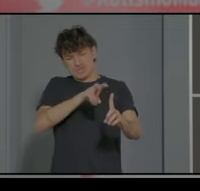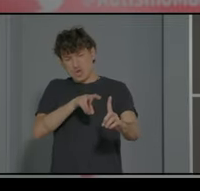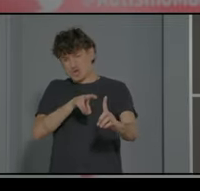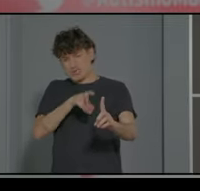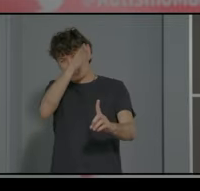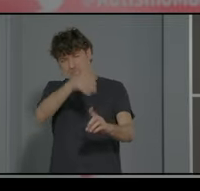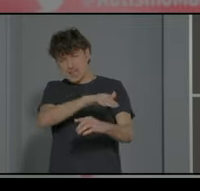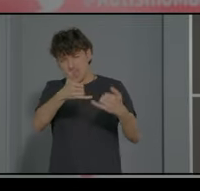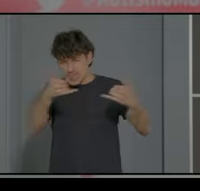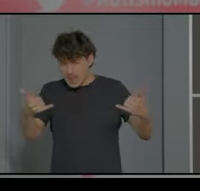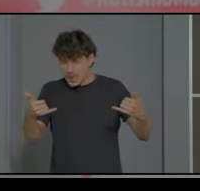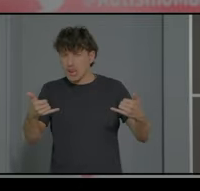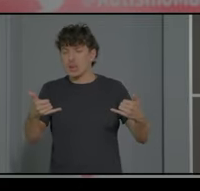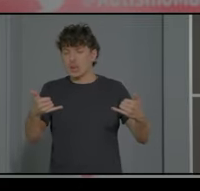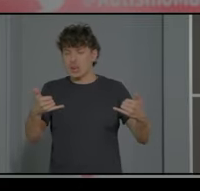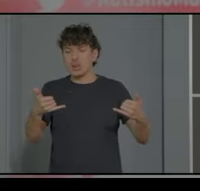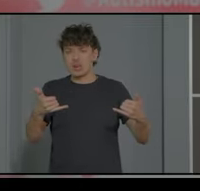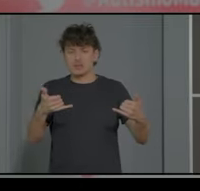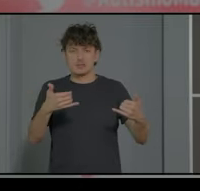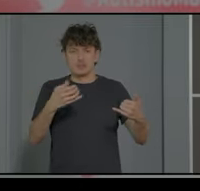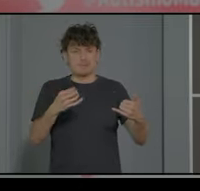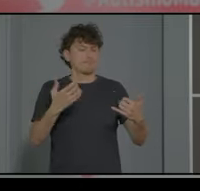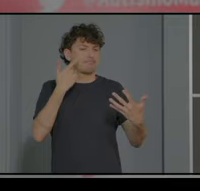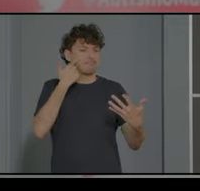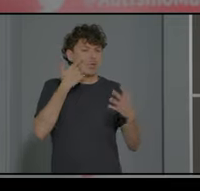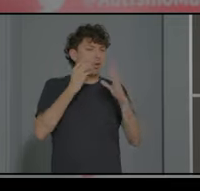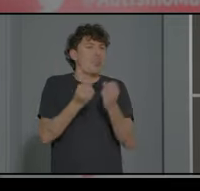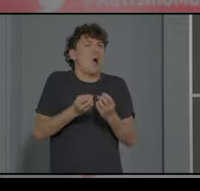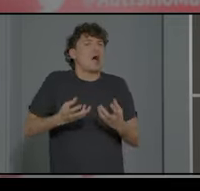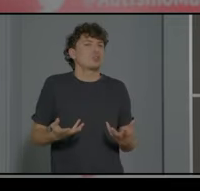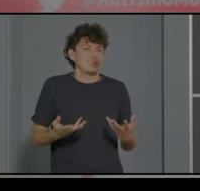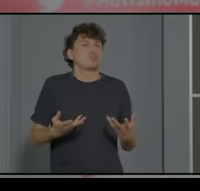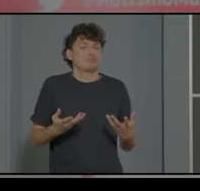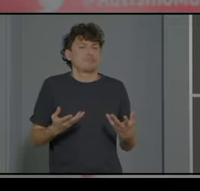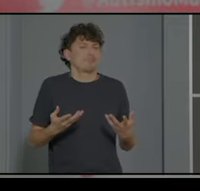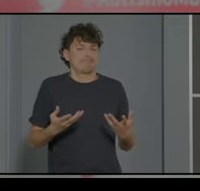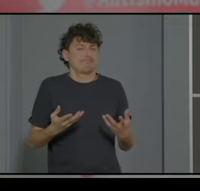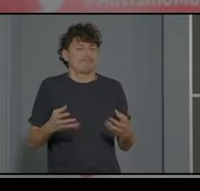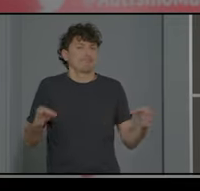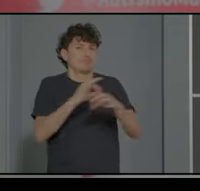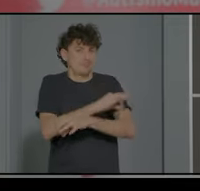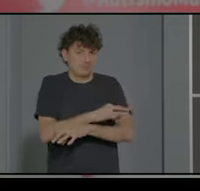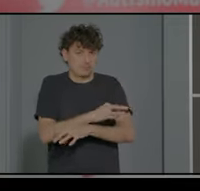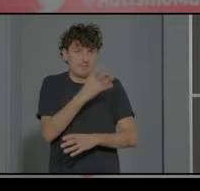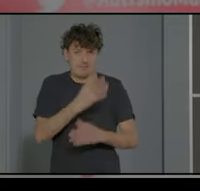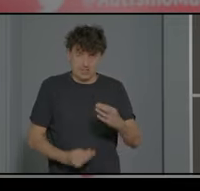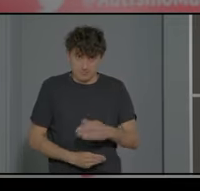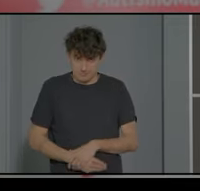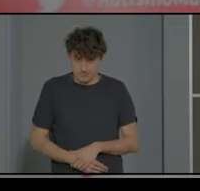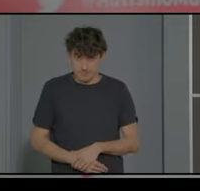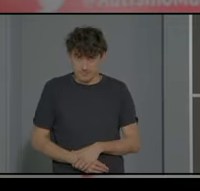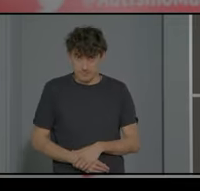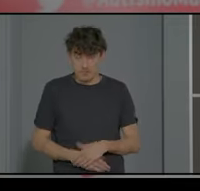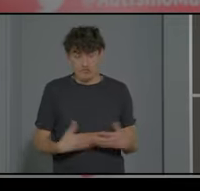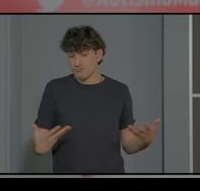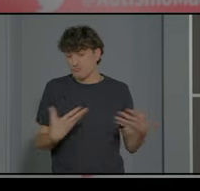lineal siempre nos hace verlo en términos cuantitativos y nos hace confundirnos. Todo esto entendemos que